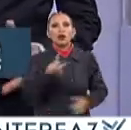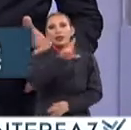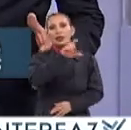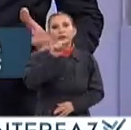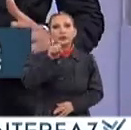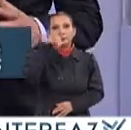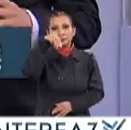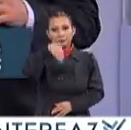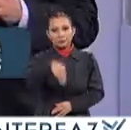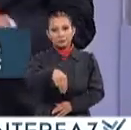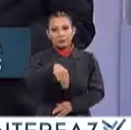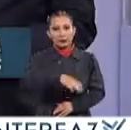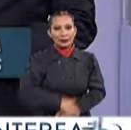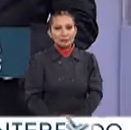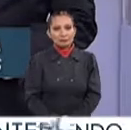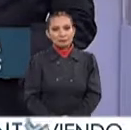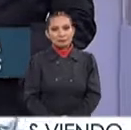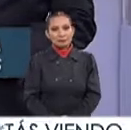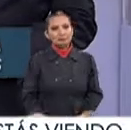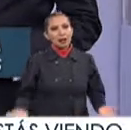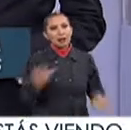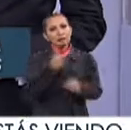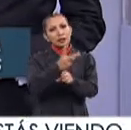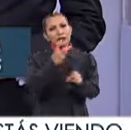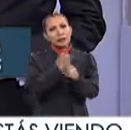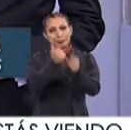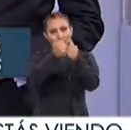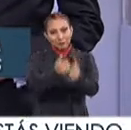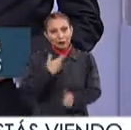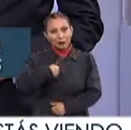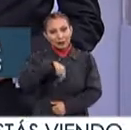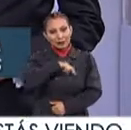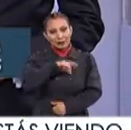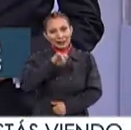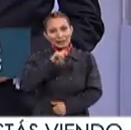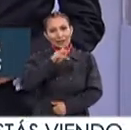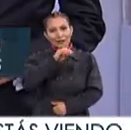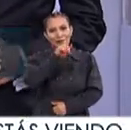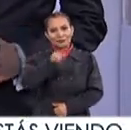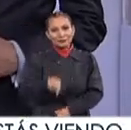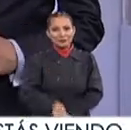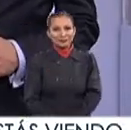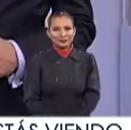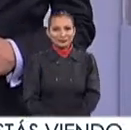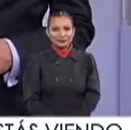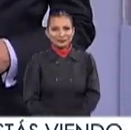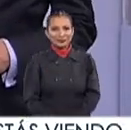a través de la lengua de señas mexicana y lo invitamos a que se quede con nosotros, esto es Interfaz